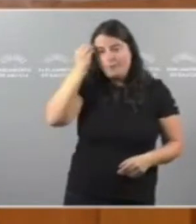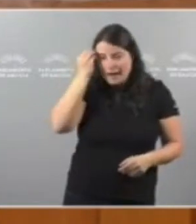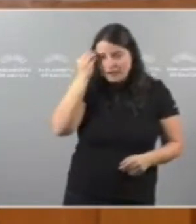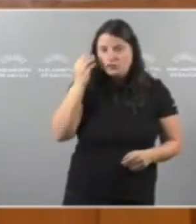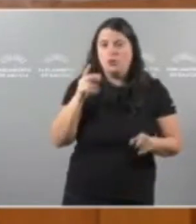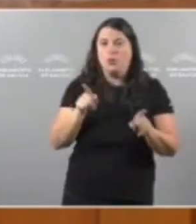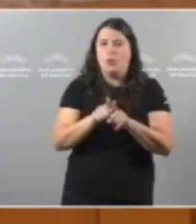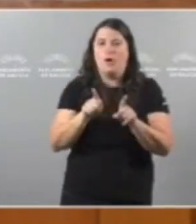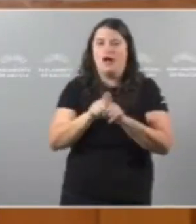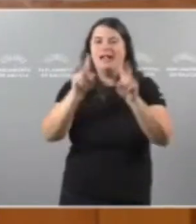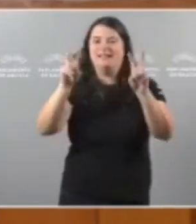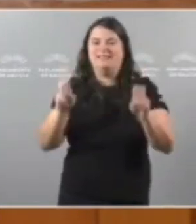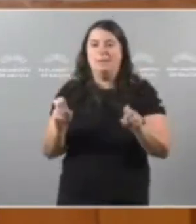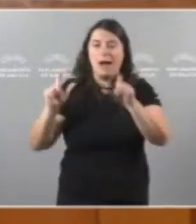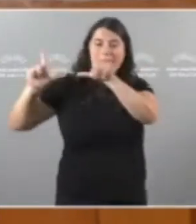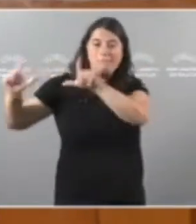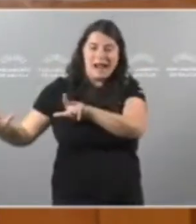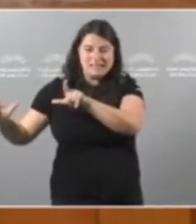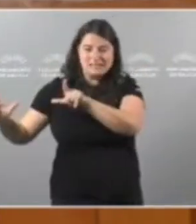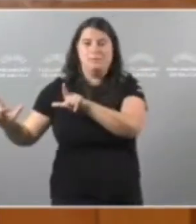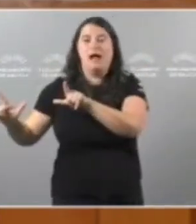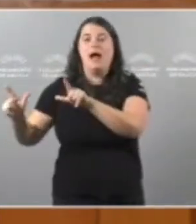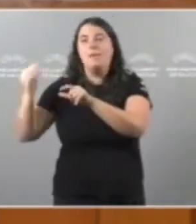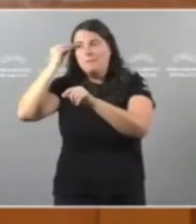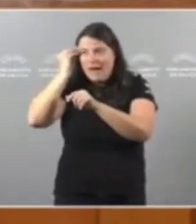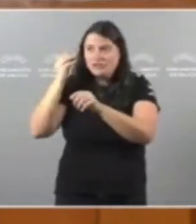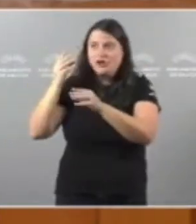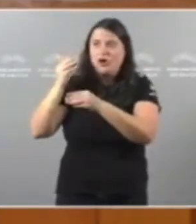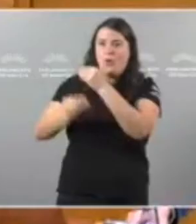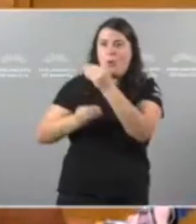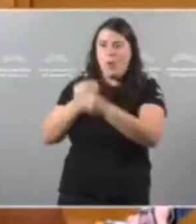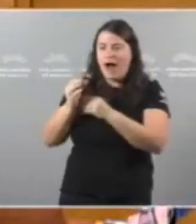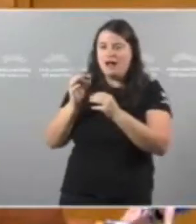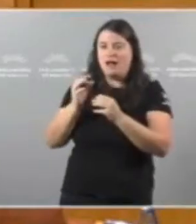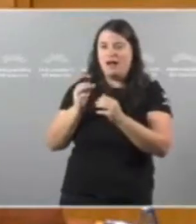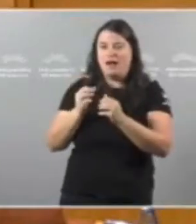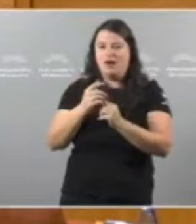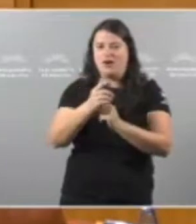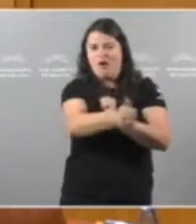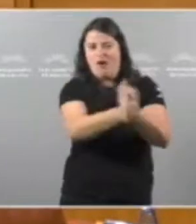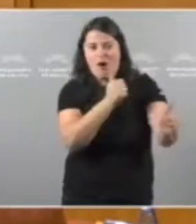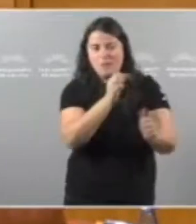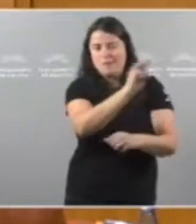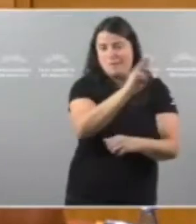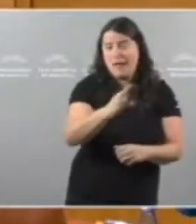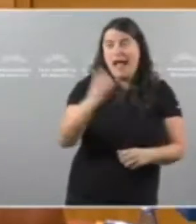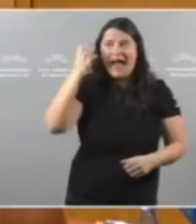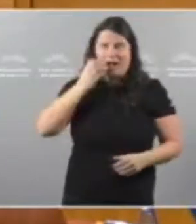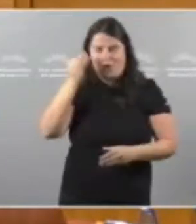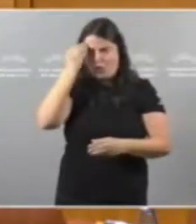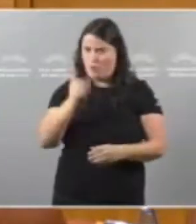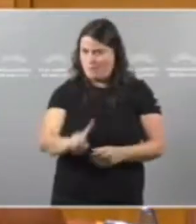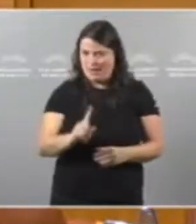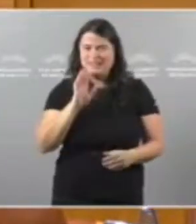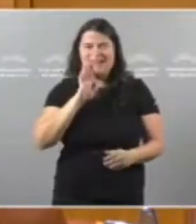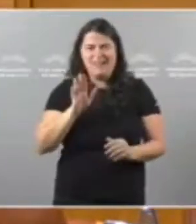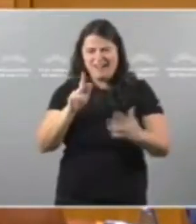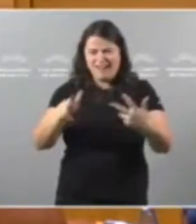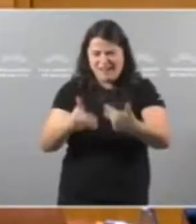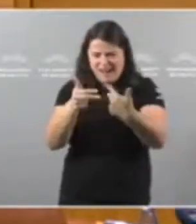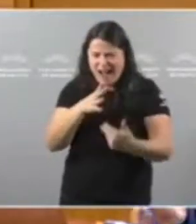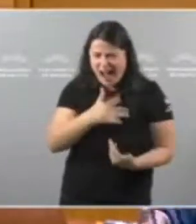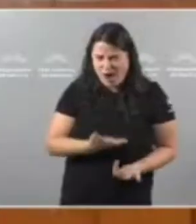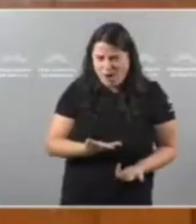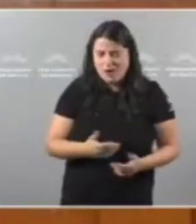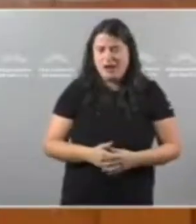o uso do plasma Non, non, creo que pensara nunca iso o señor Rajoy Cando, cando,